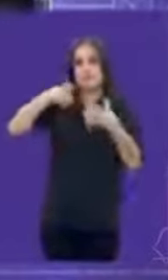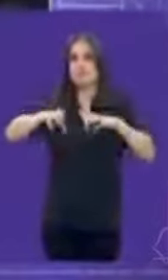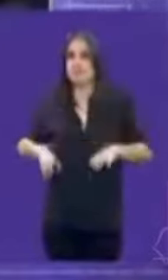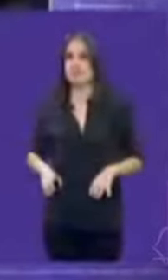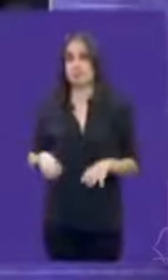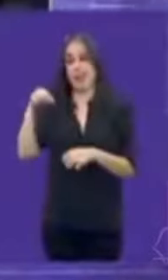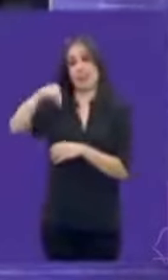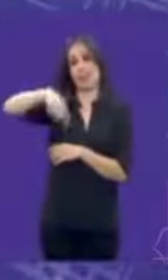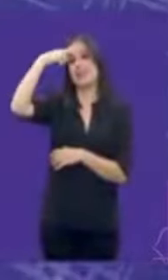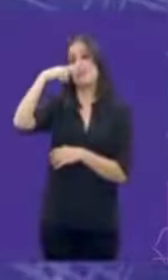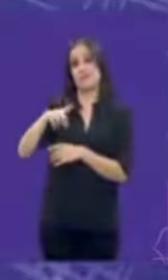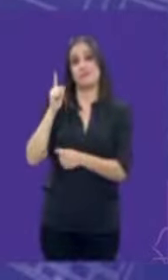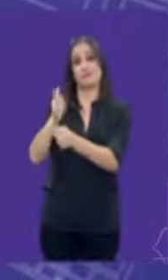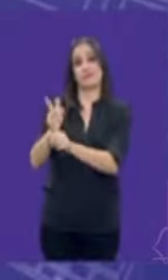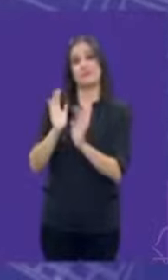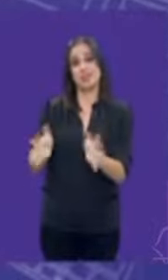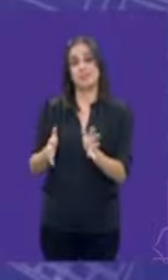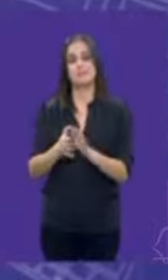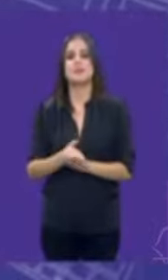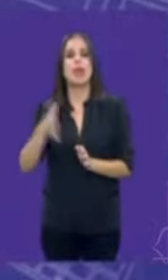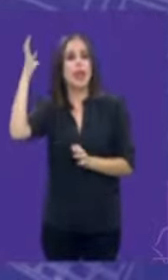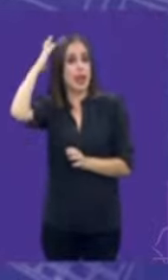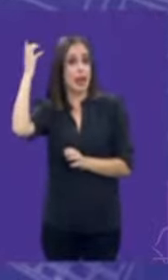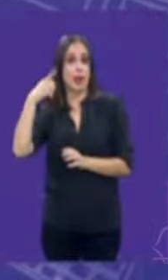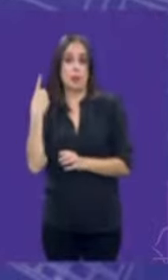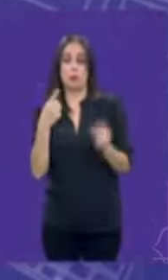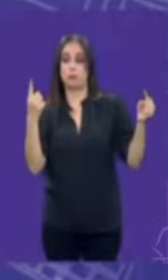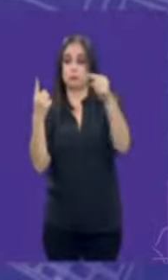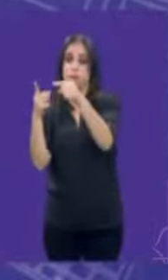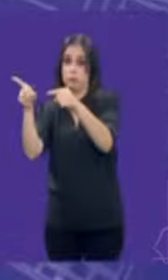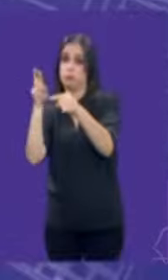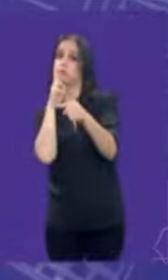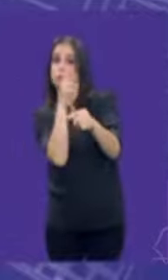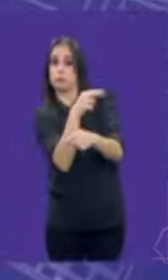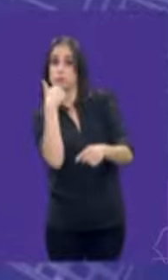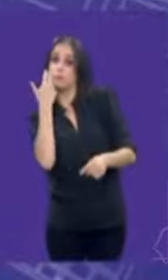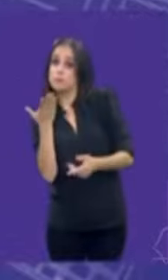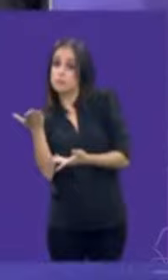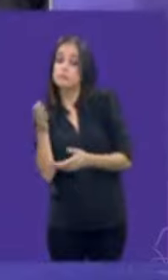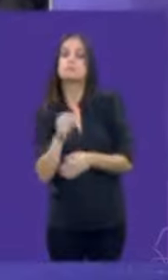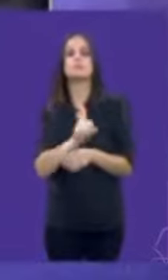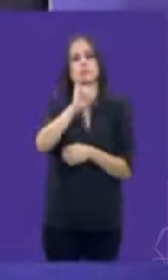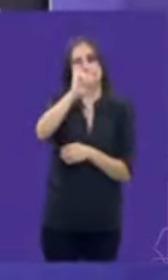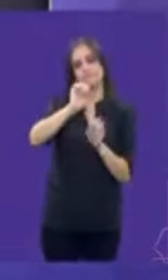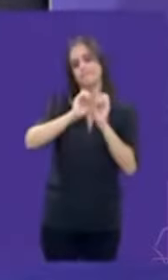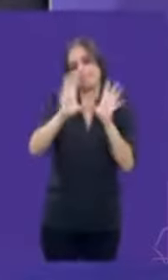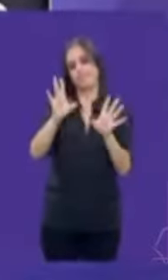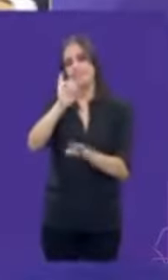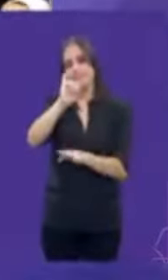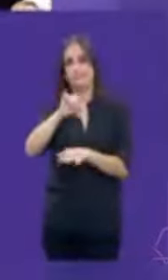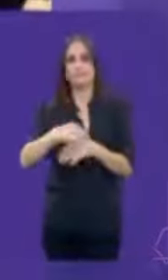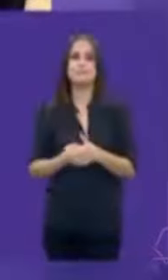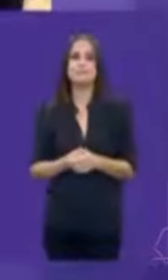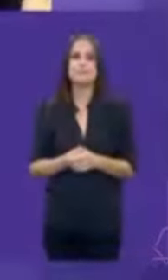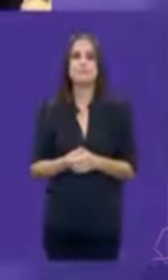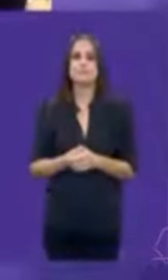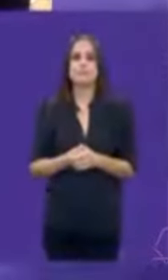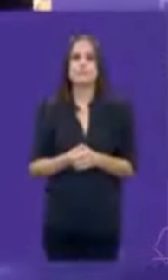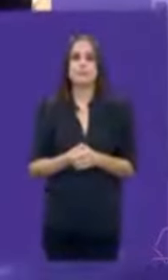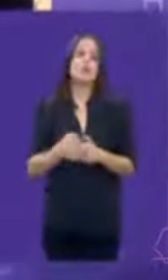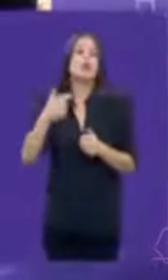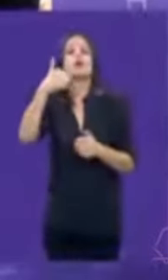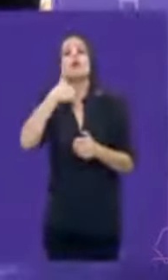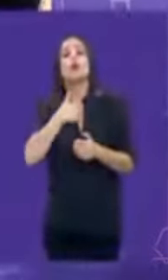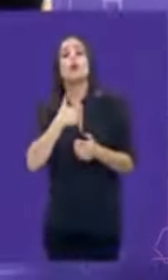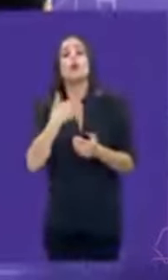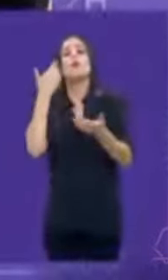candidato. Por alusiones, Clara Brugada, ¿le gustaría contestar al candidato? Sí, claro que sí. Pues yo te